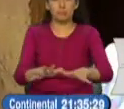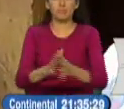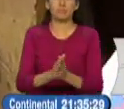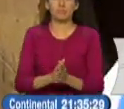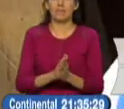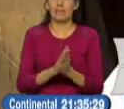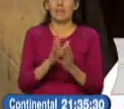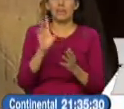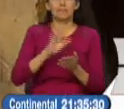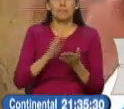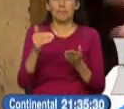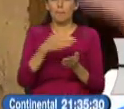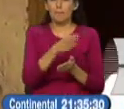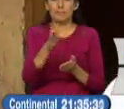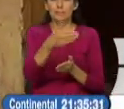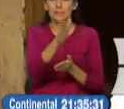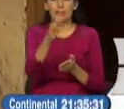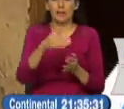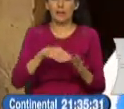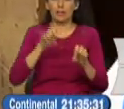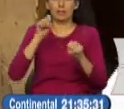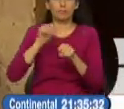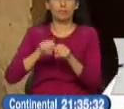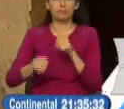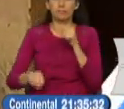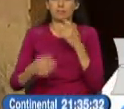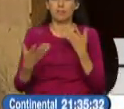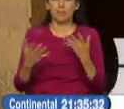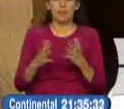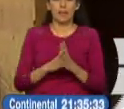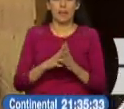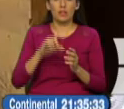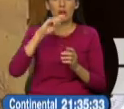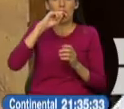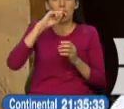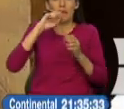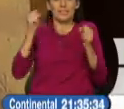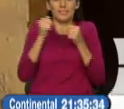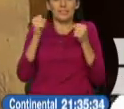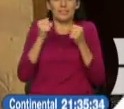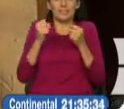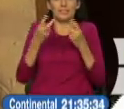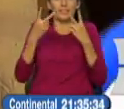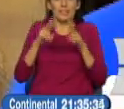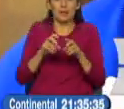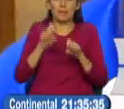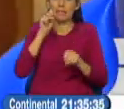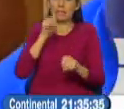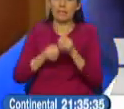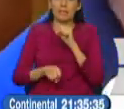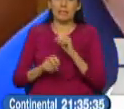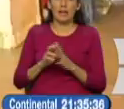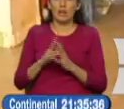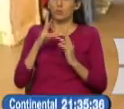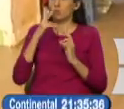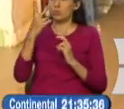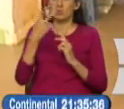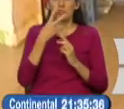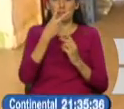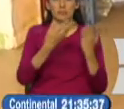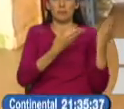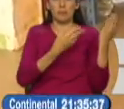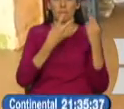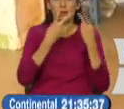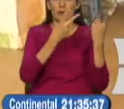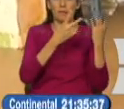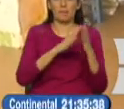toneladas de pescado que se ha dañado. Los congeladores se dañaron, todos los congeladores. Aquí la vecina también, ahí ustedes son testigos, todas